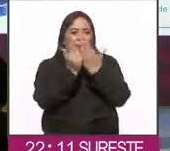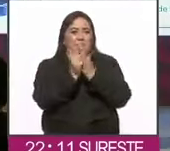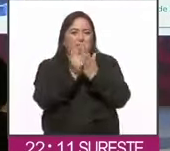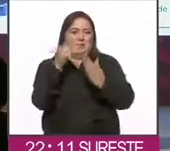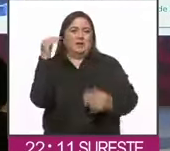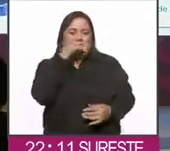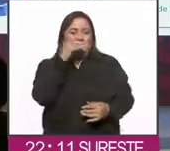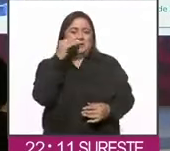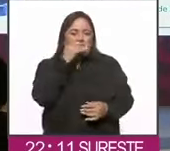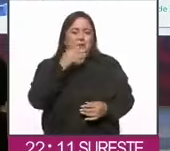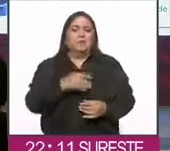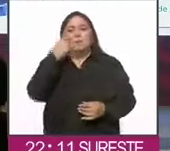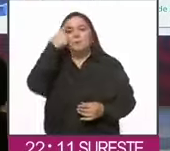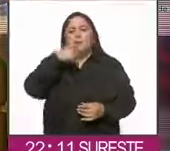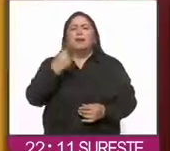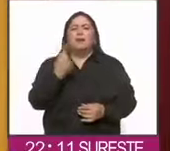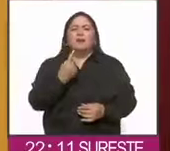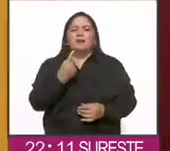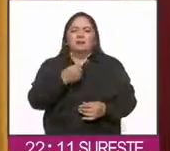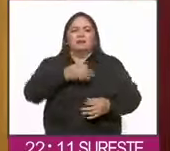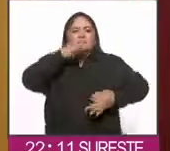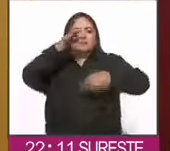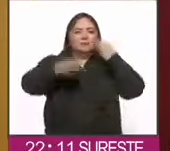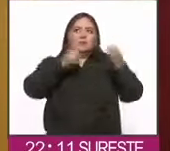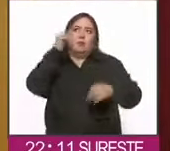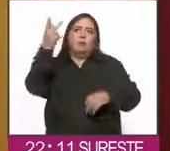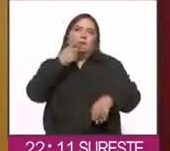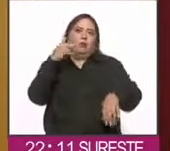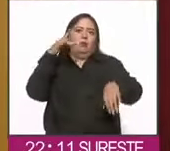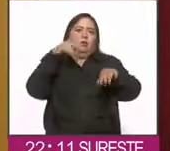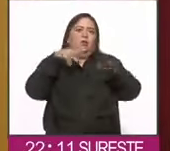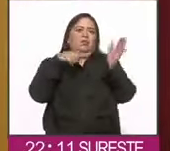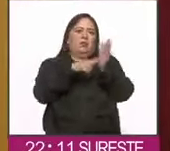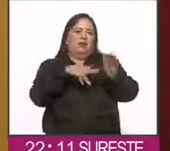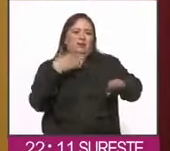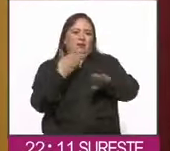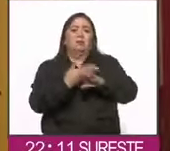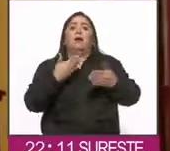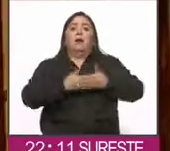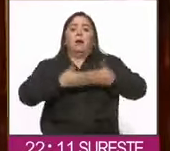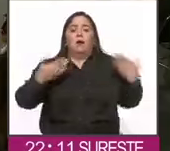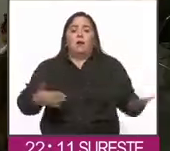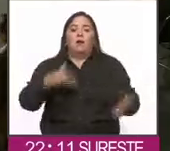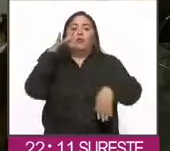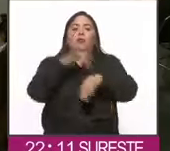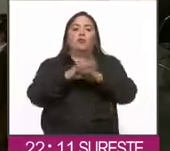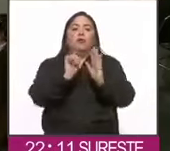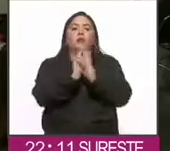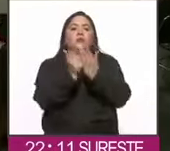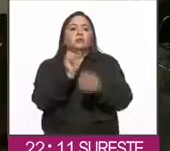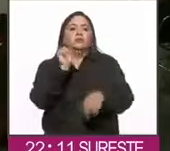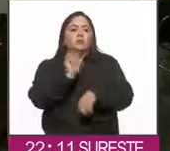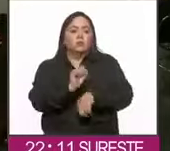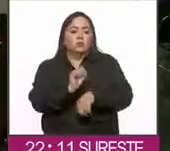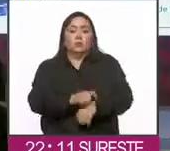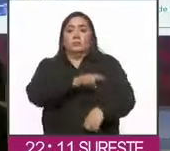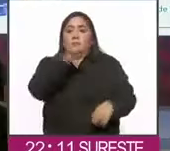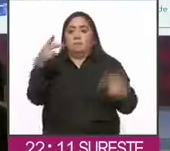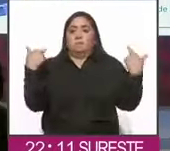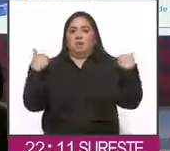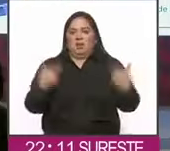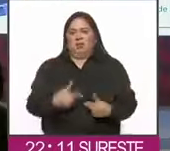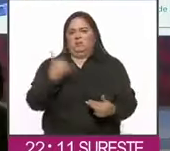texto gratuitos para combatir la campaña negra, tocó el turno a los libros de secundaria. Docentes y